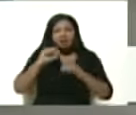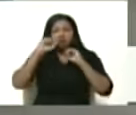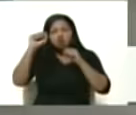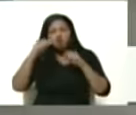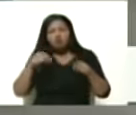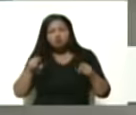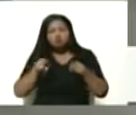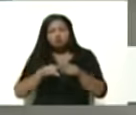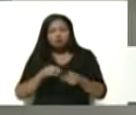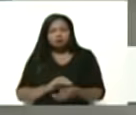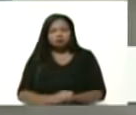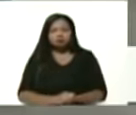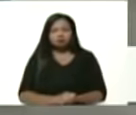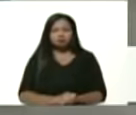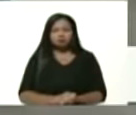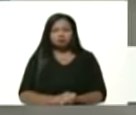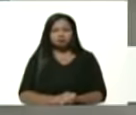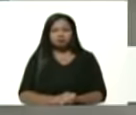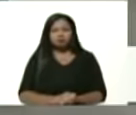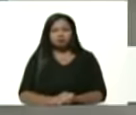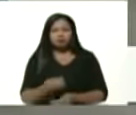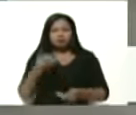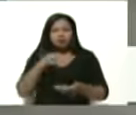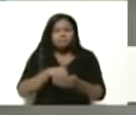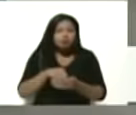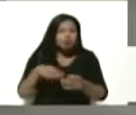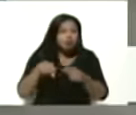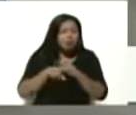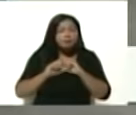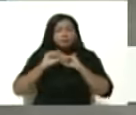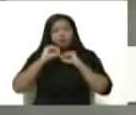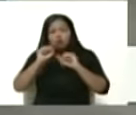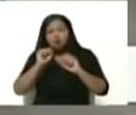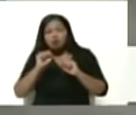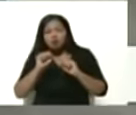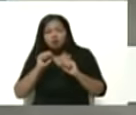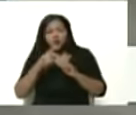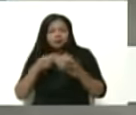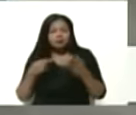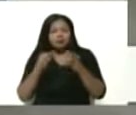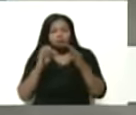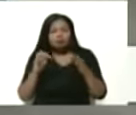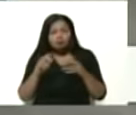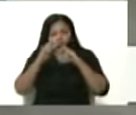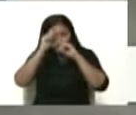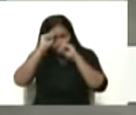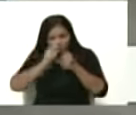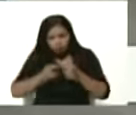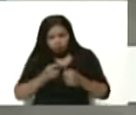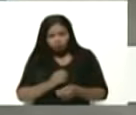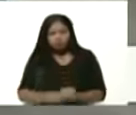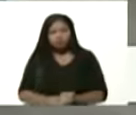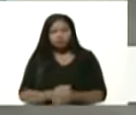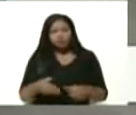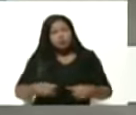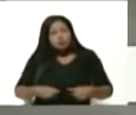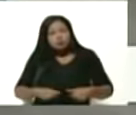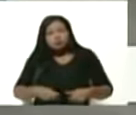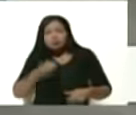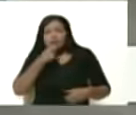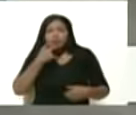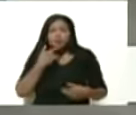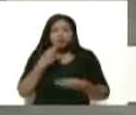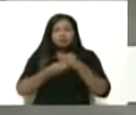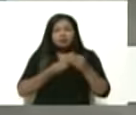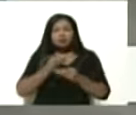que se coloca dentro de los logros y los sitiales de honor por el esfuerzo hermoso de